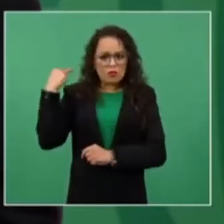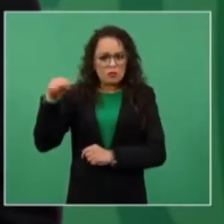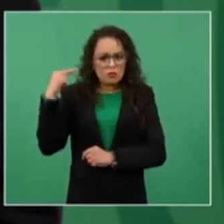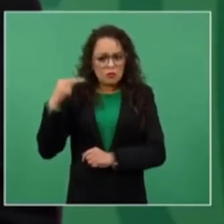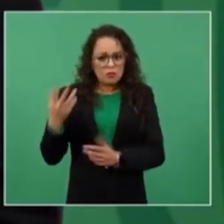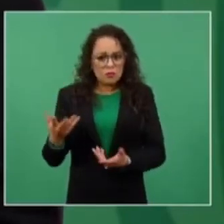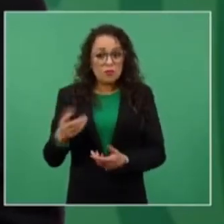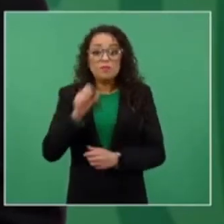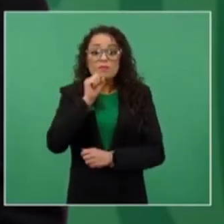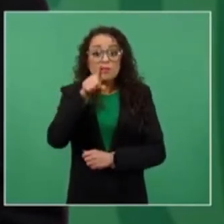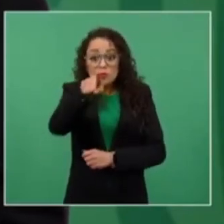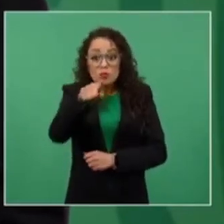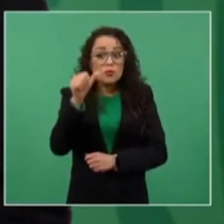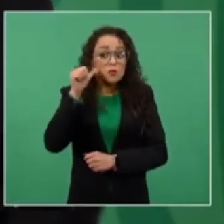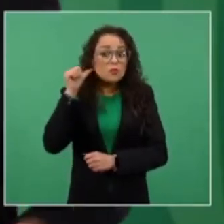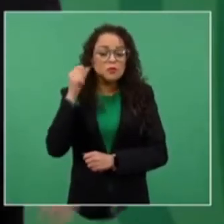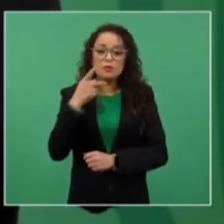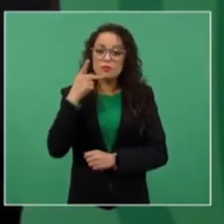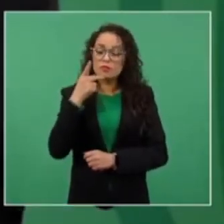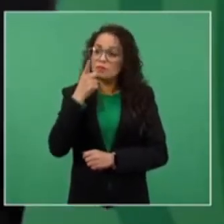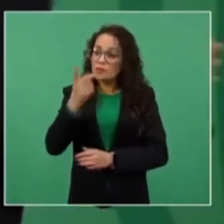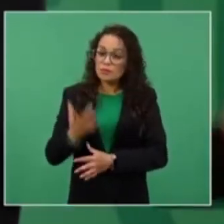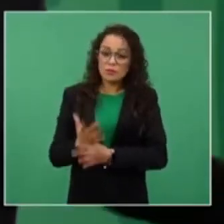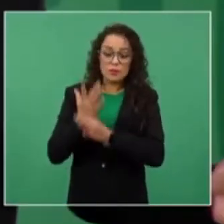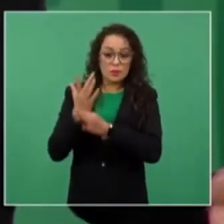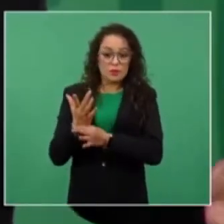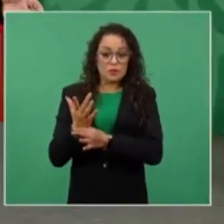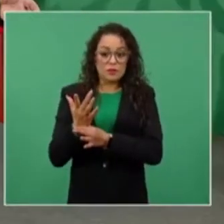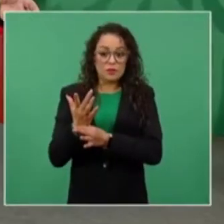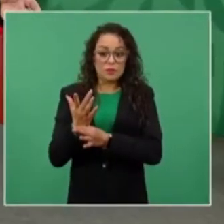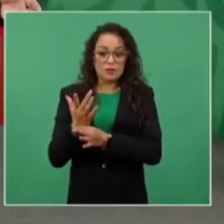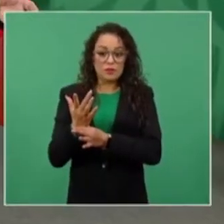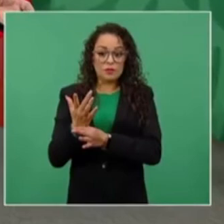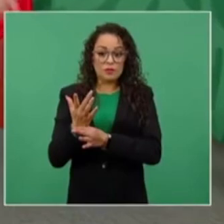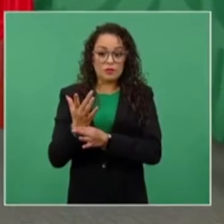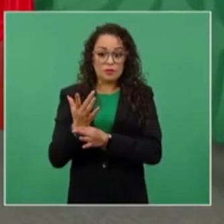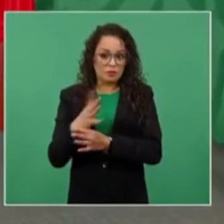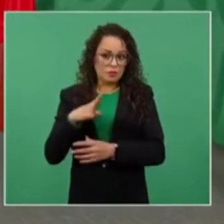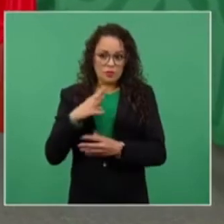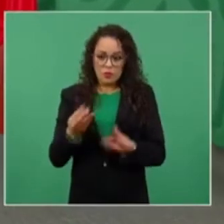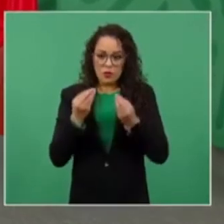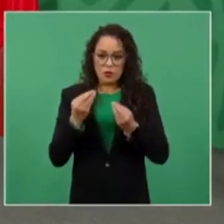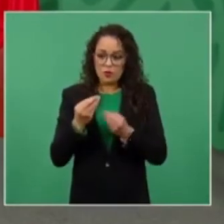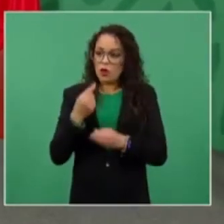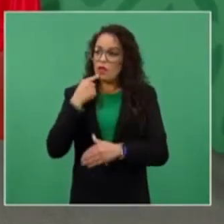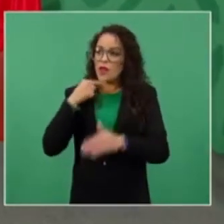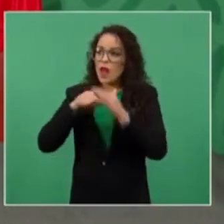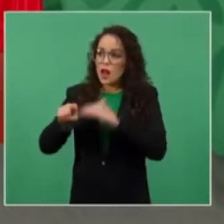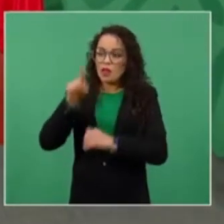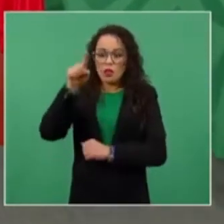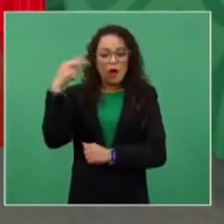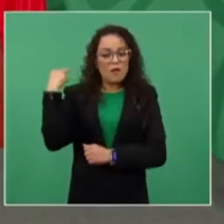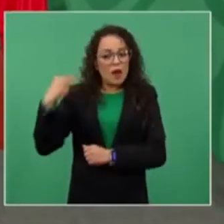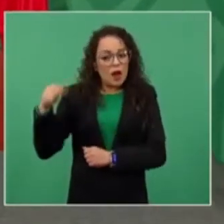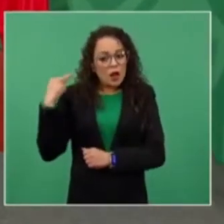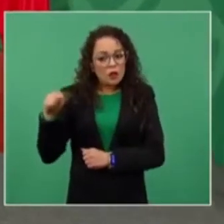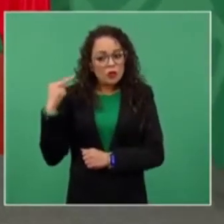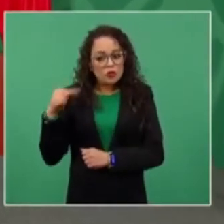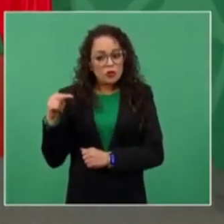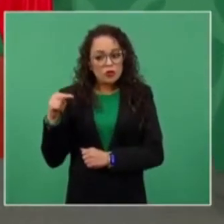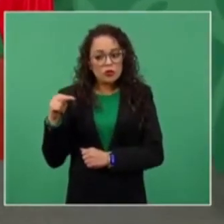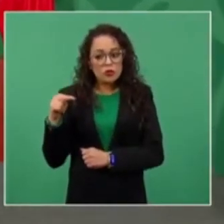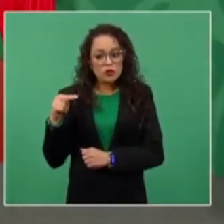hablabas de que hay delitos en Veracruz, pero que ya no hay